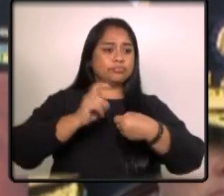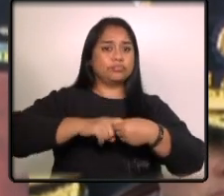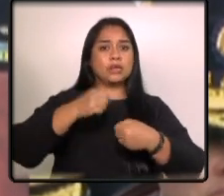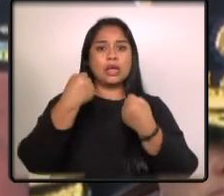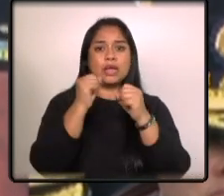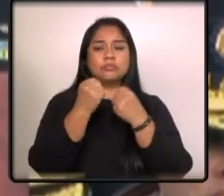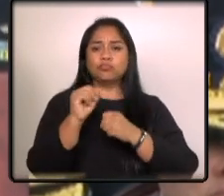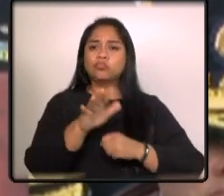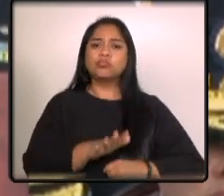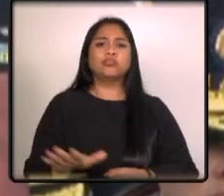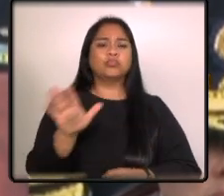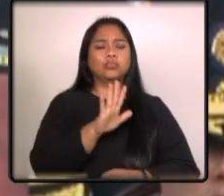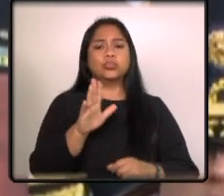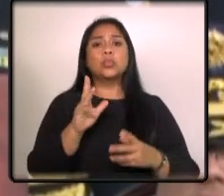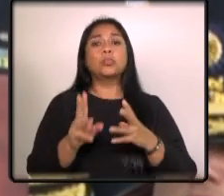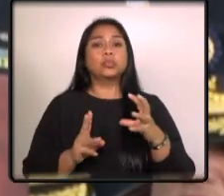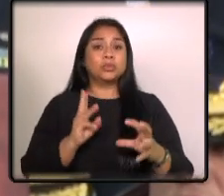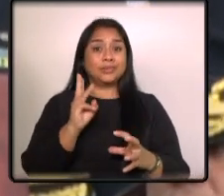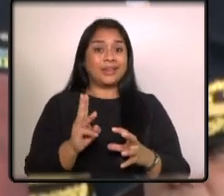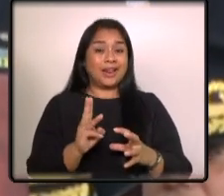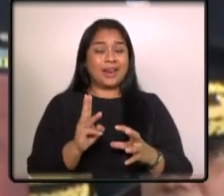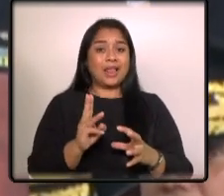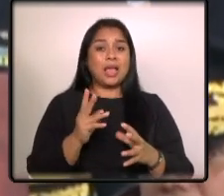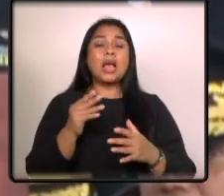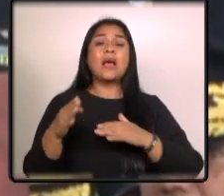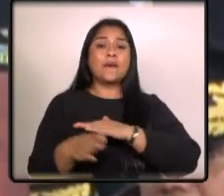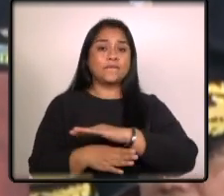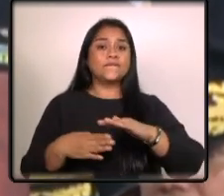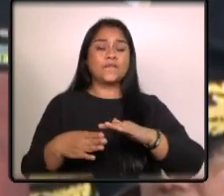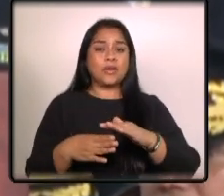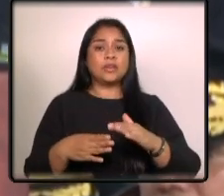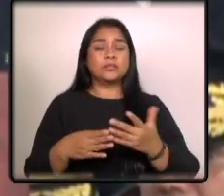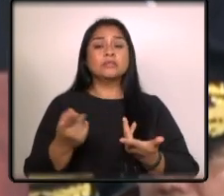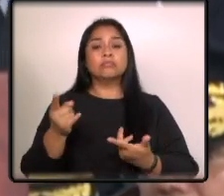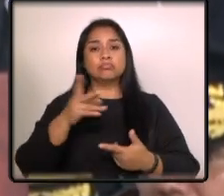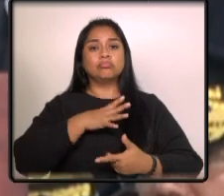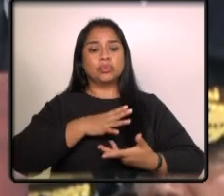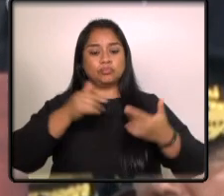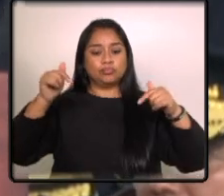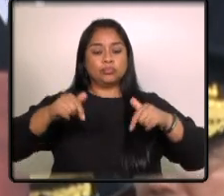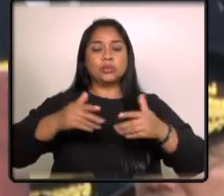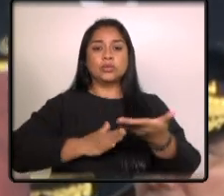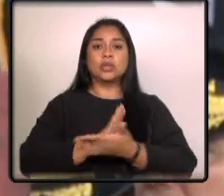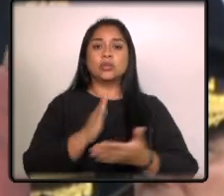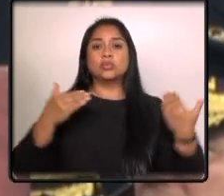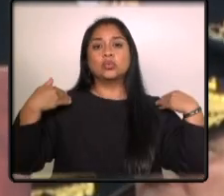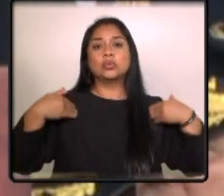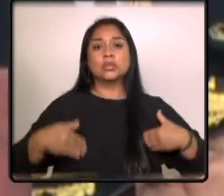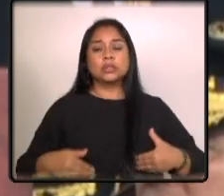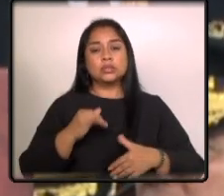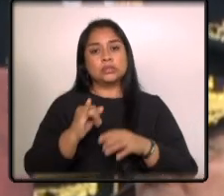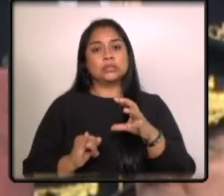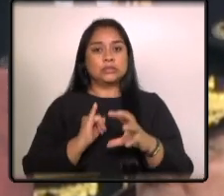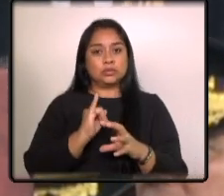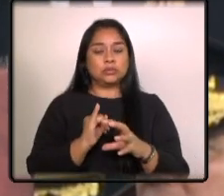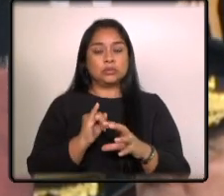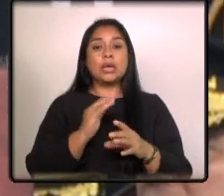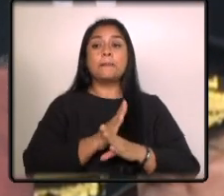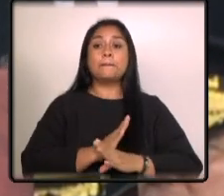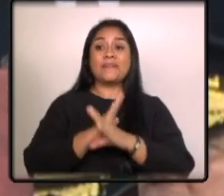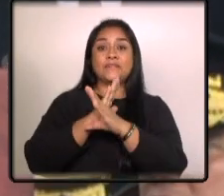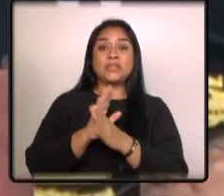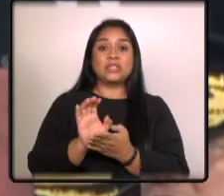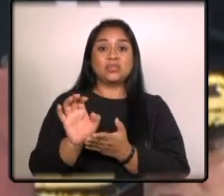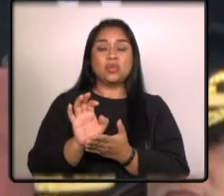de un orden mundial cimentado en la vigencia del derecho internacional en la prevención y